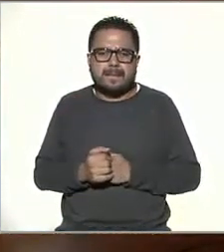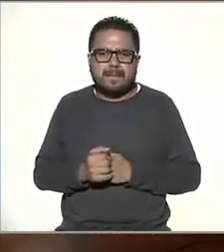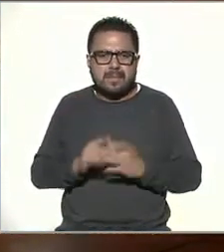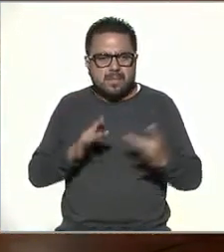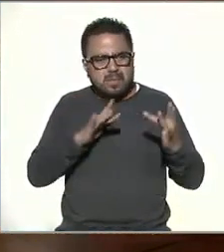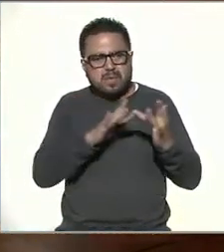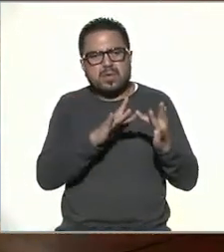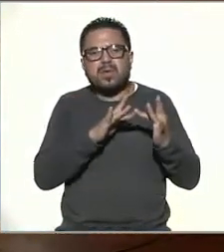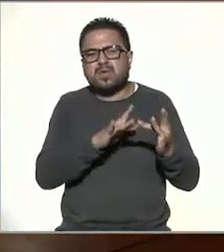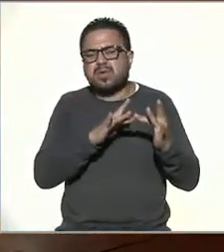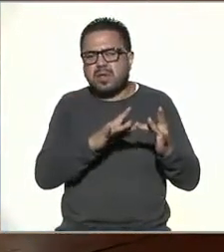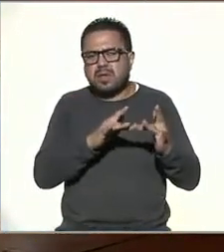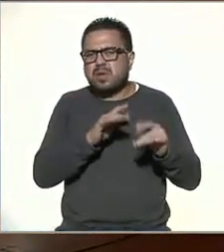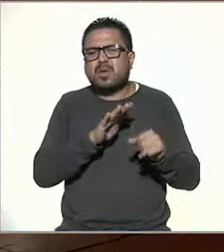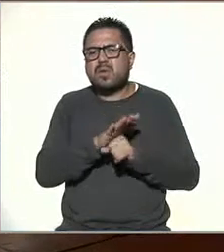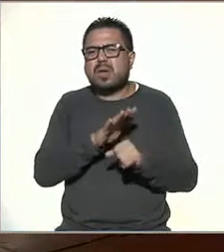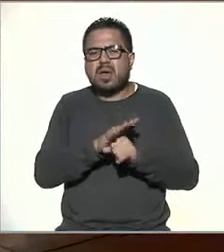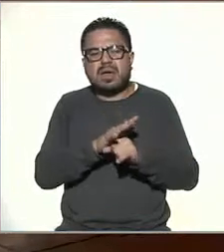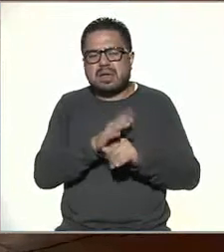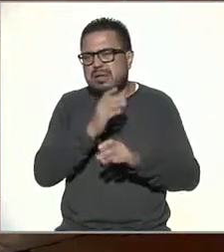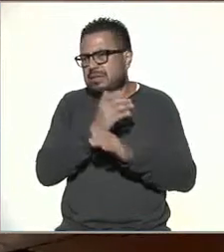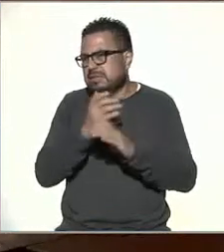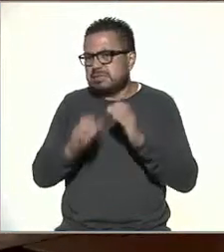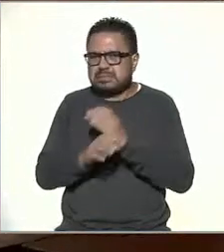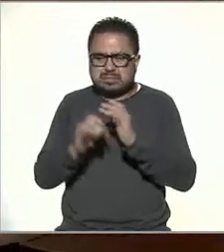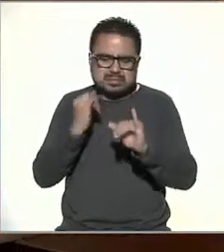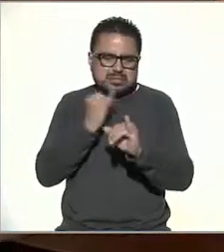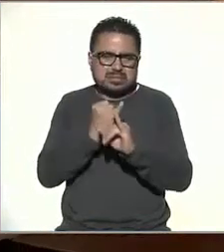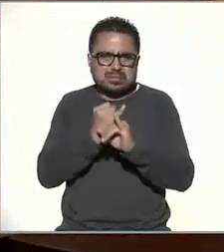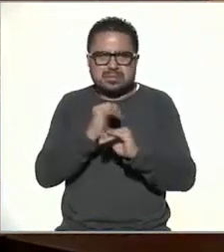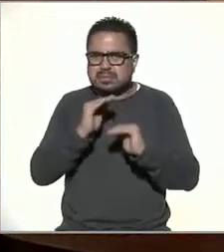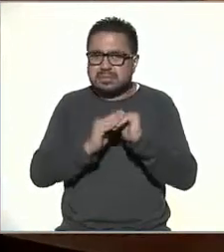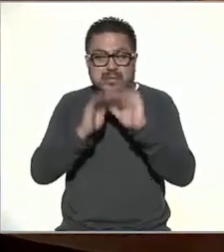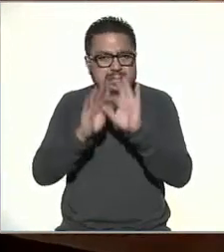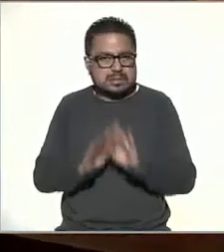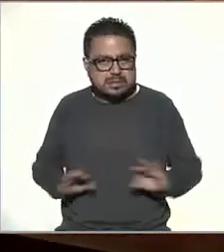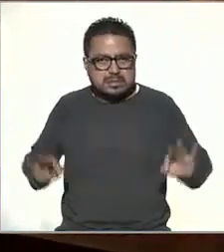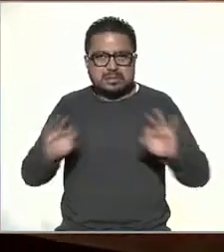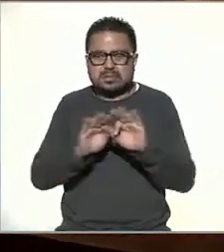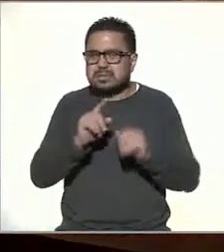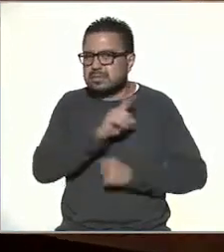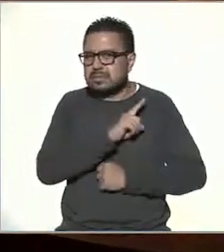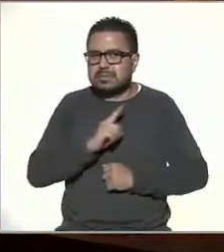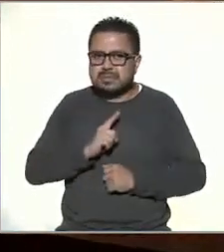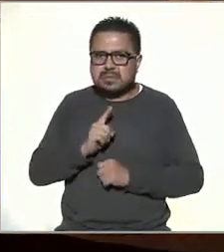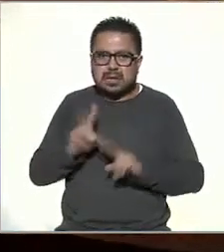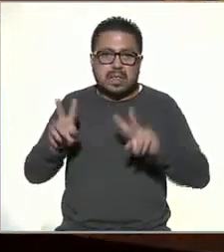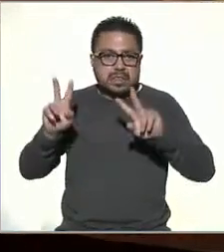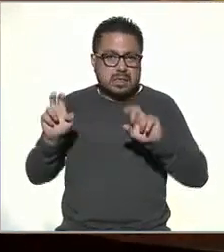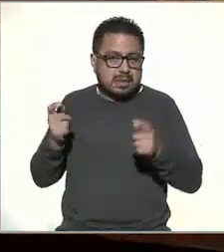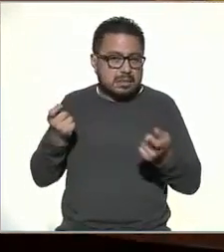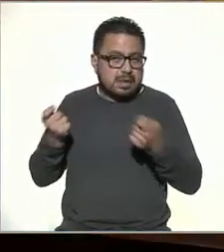contacto por por cualquiera de los medios de internet es es muy muy importante ¿el tema está regulado?